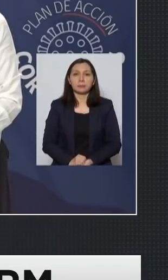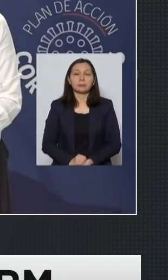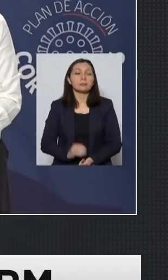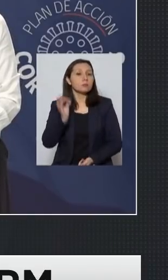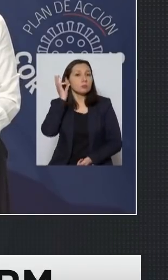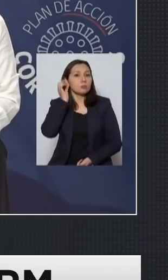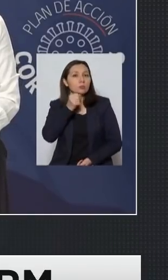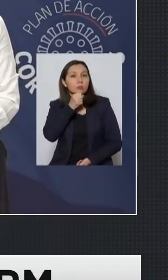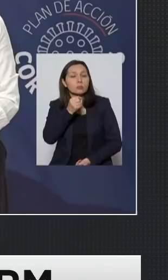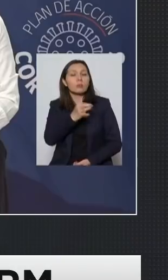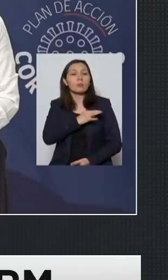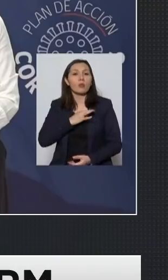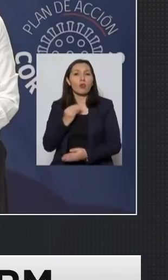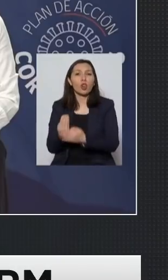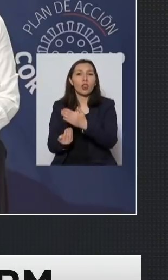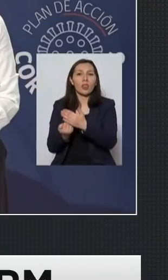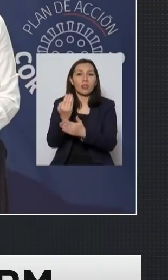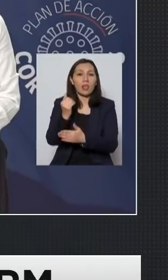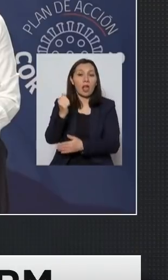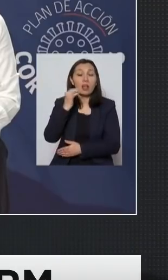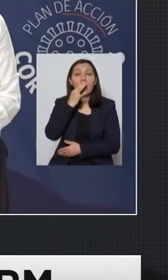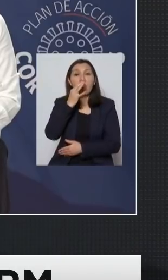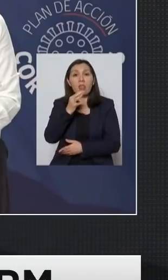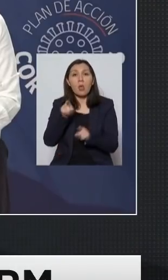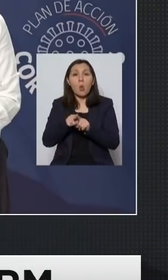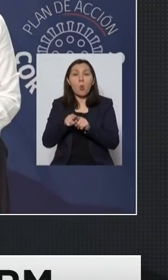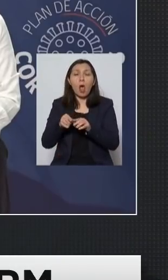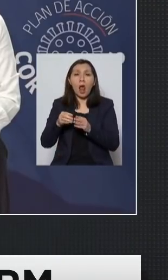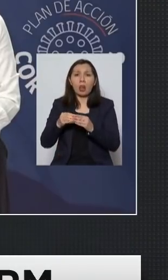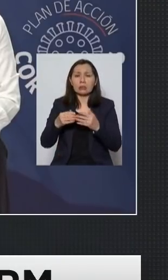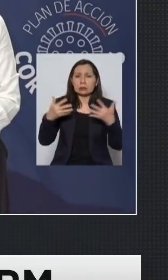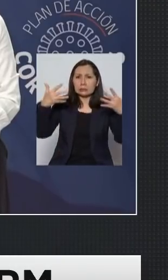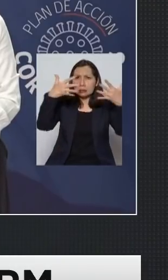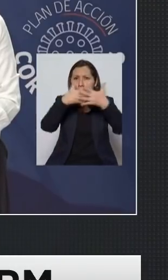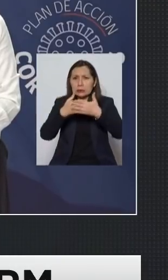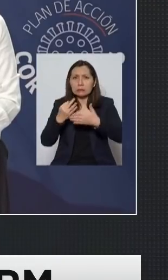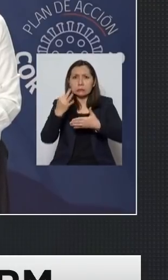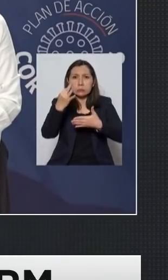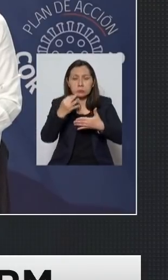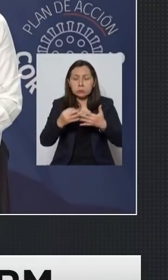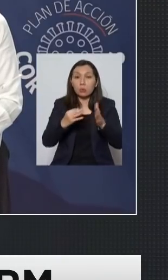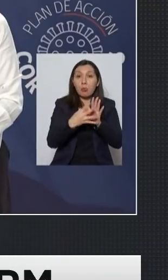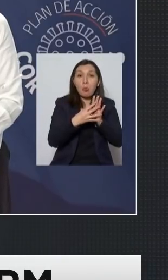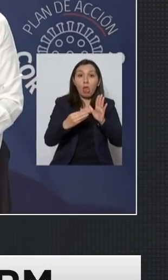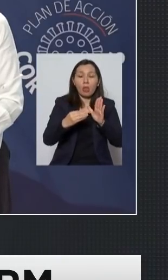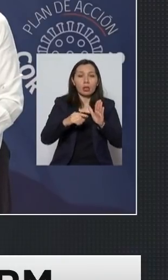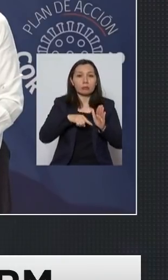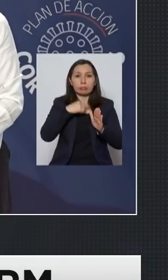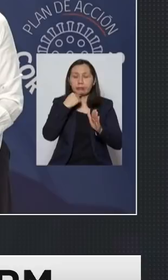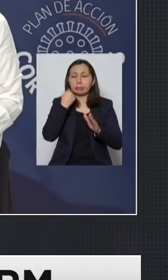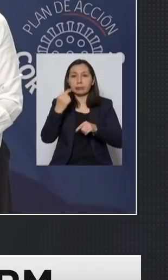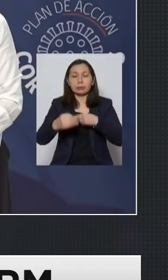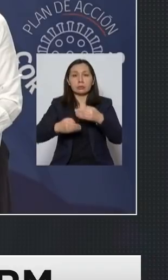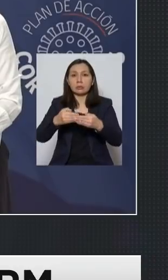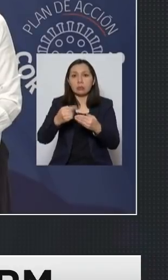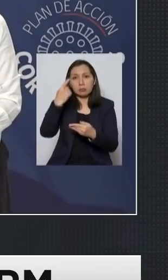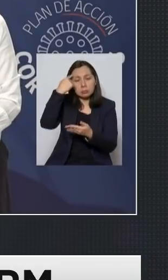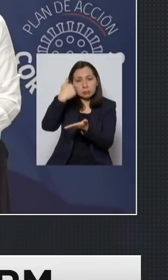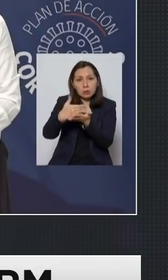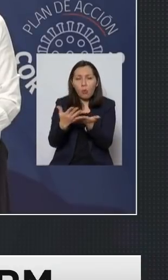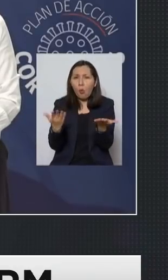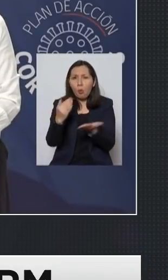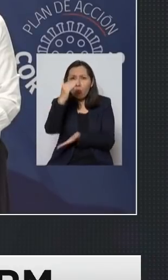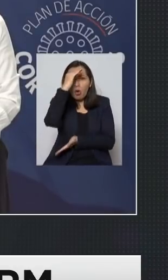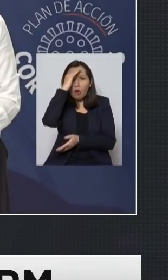Ministro buenos días usted ayer dijo que navegábamos en aguas oscuras que los modelos se derrumbaron ¿cómo puede confiar